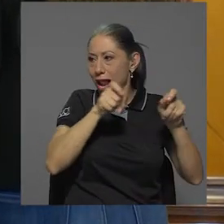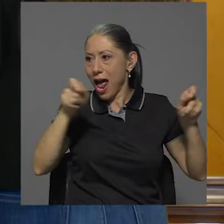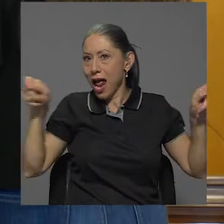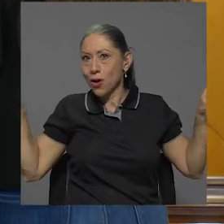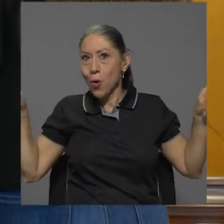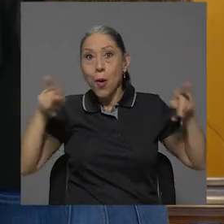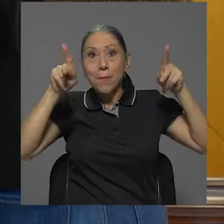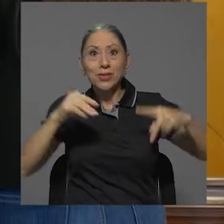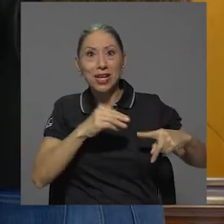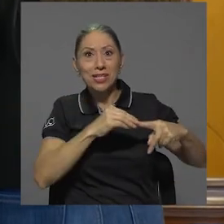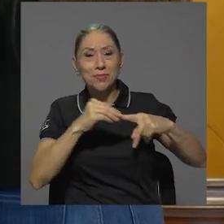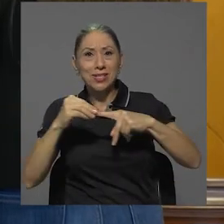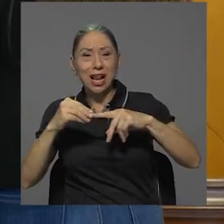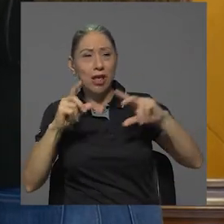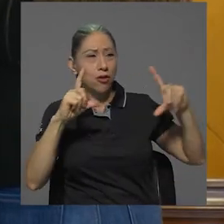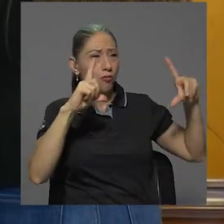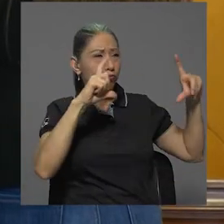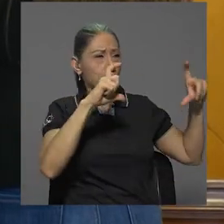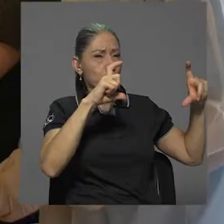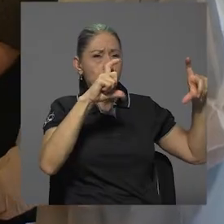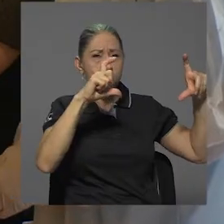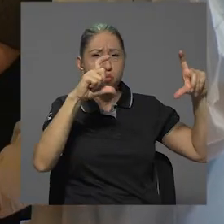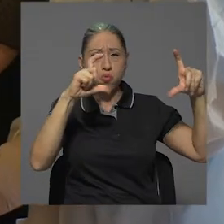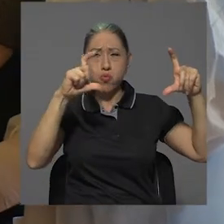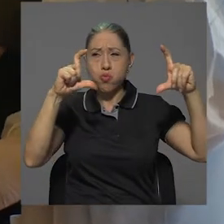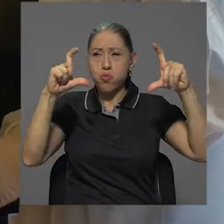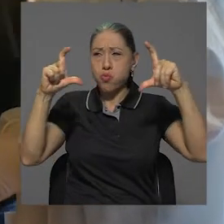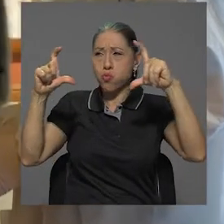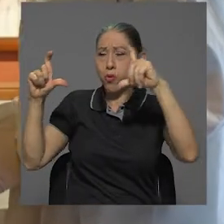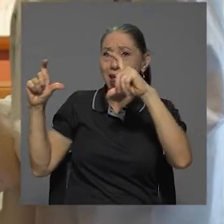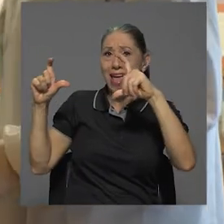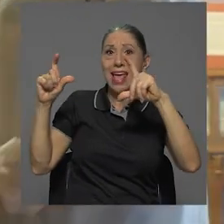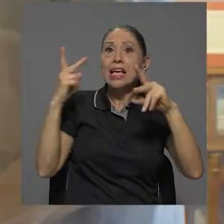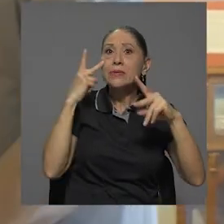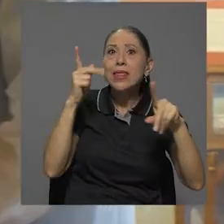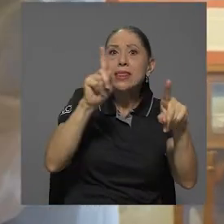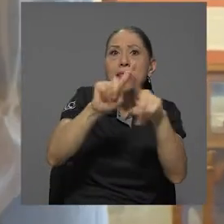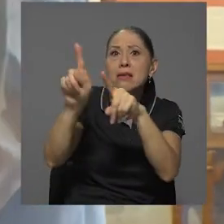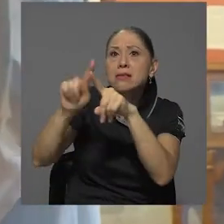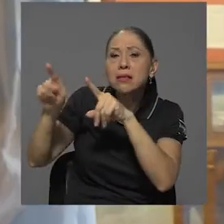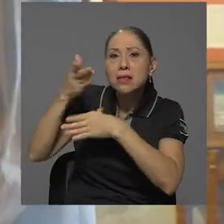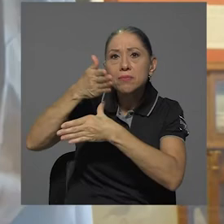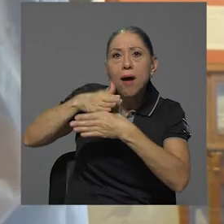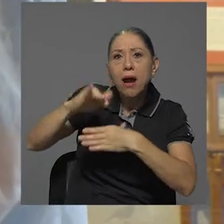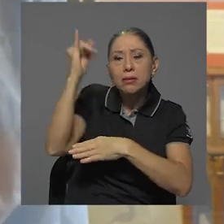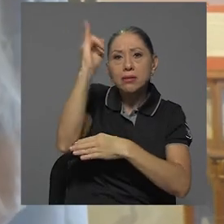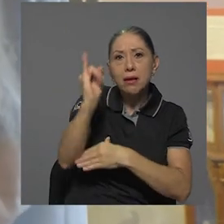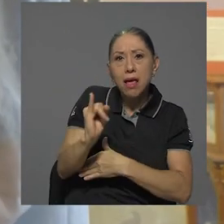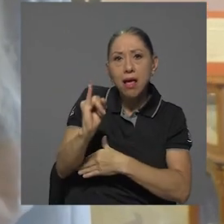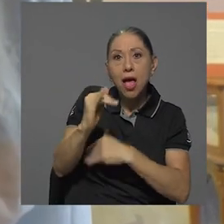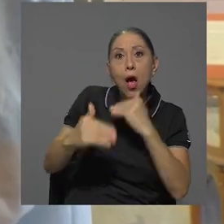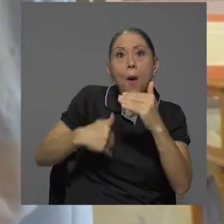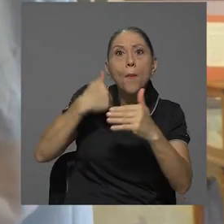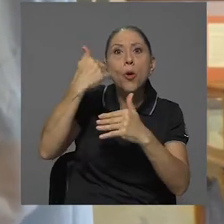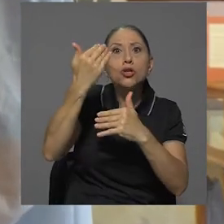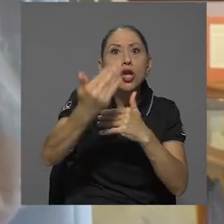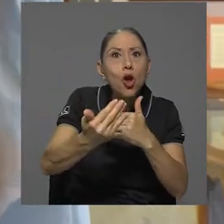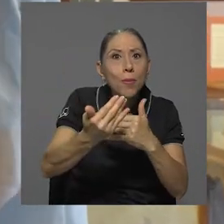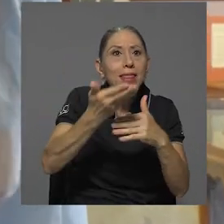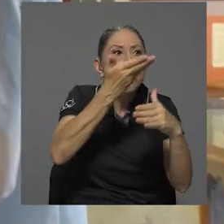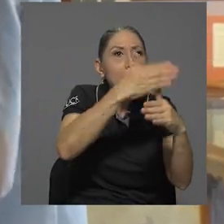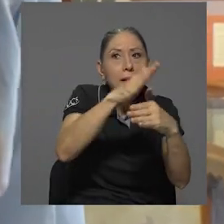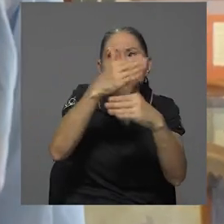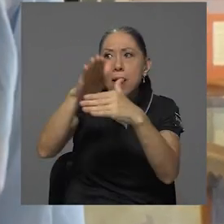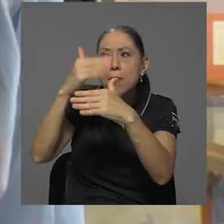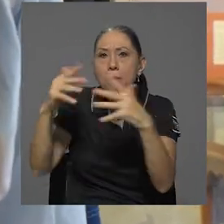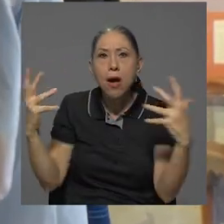efectuaron una fotografía multiespectral, la cual captura distintas secciones del lienzo que posteriormente se juntan para tener